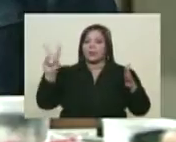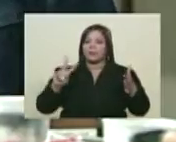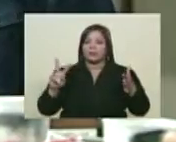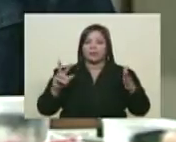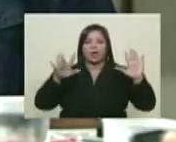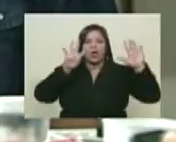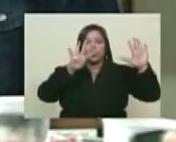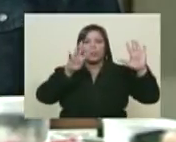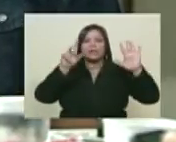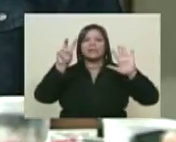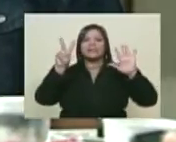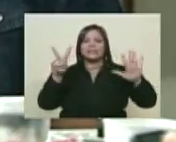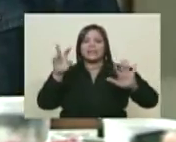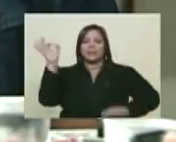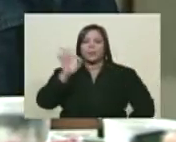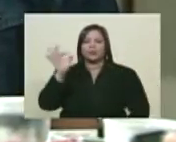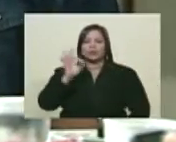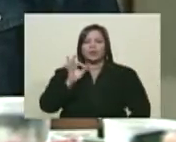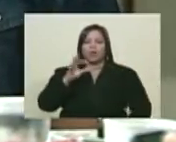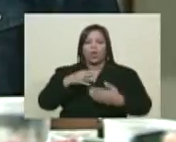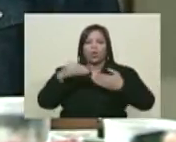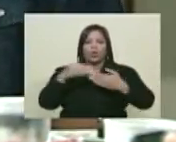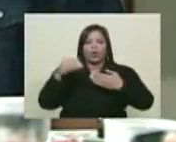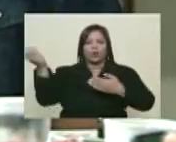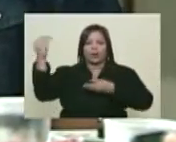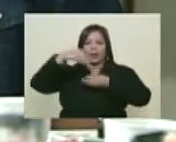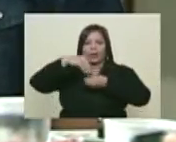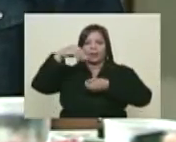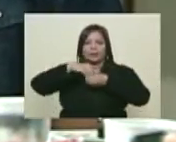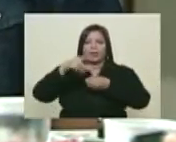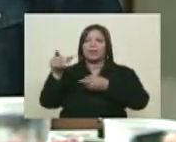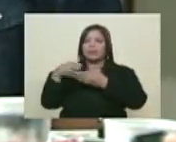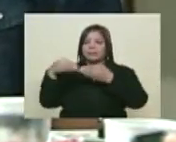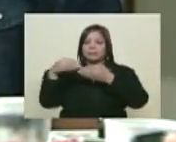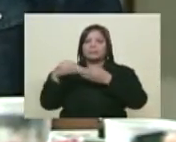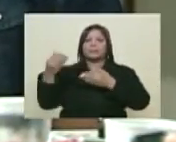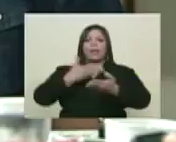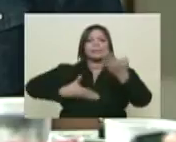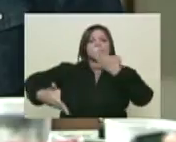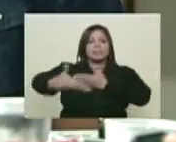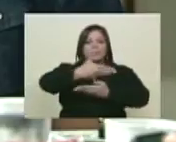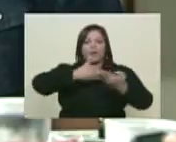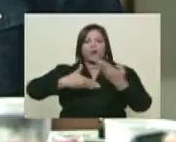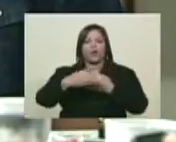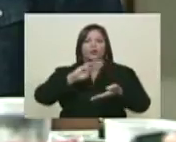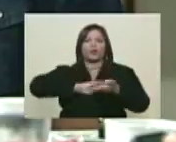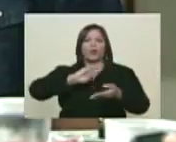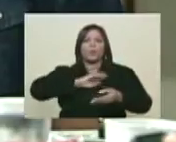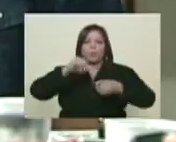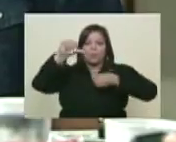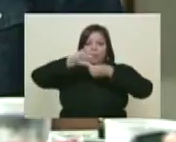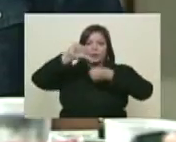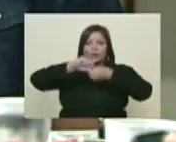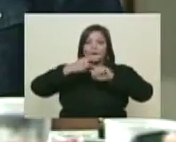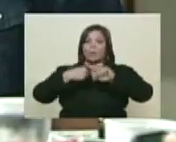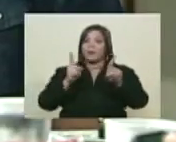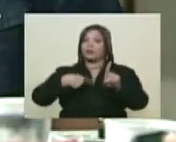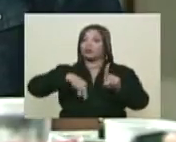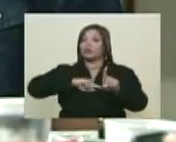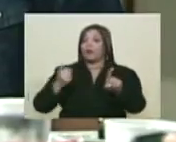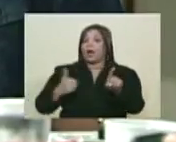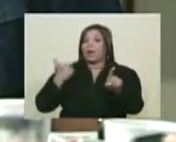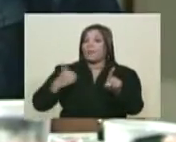El 97% de los dólares que entran a este país vienen del negocio del petróleo. Solo que nosotros debemos